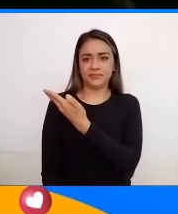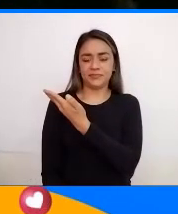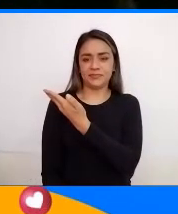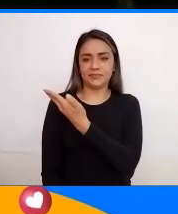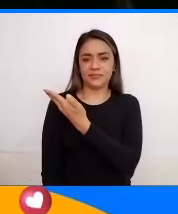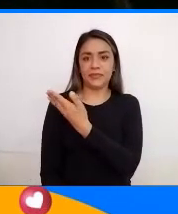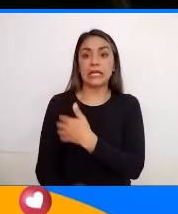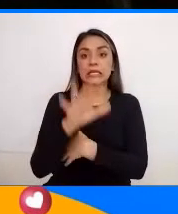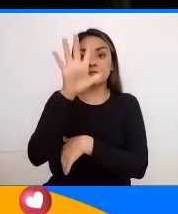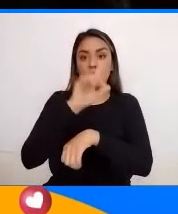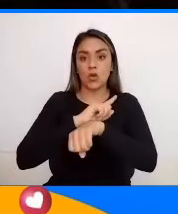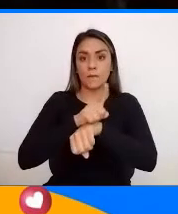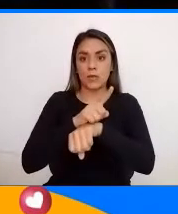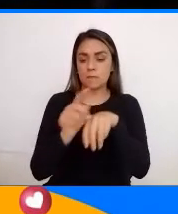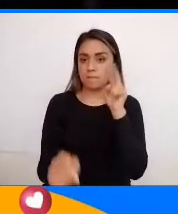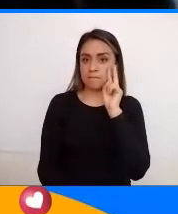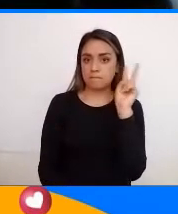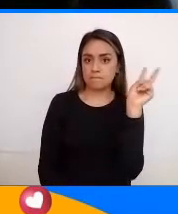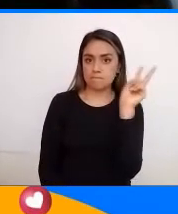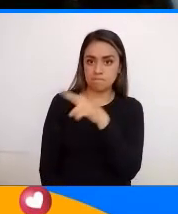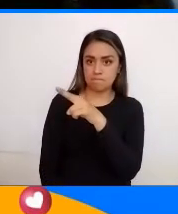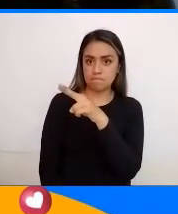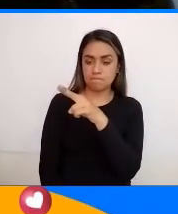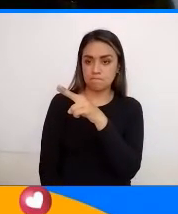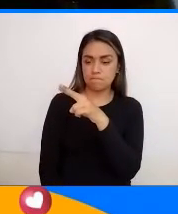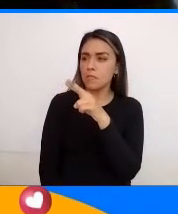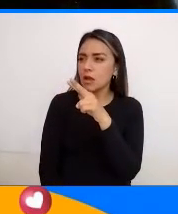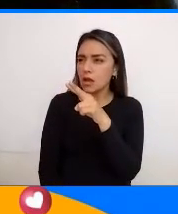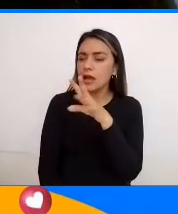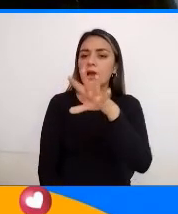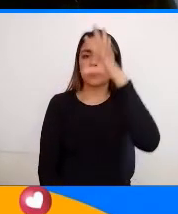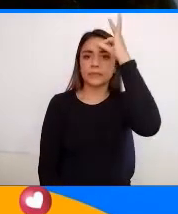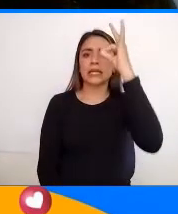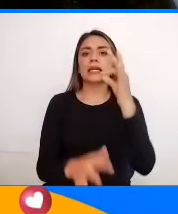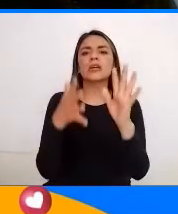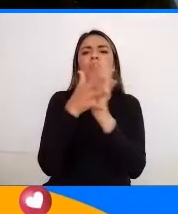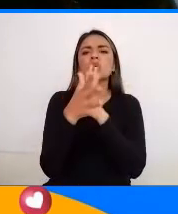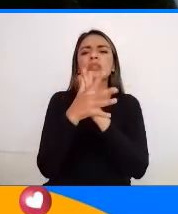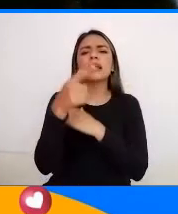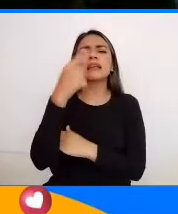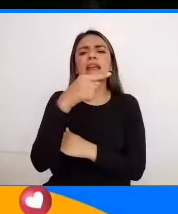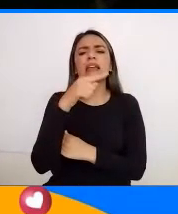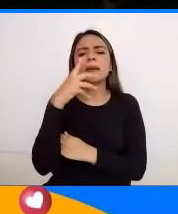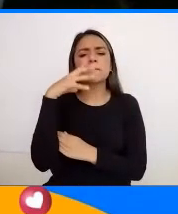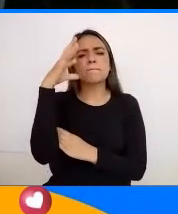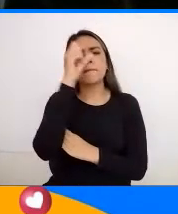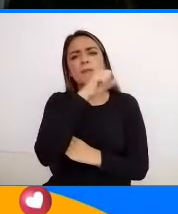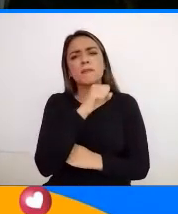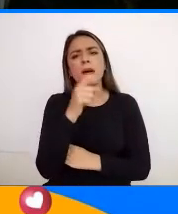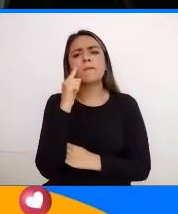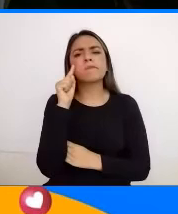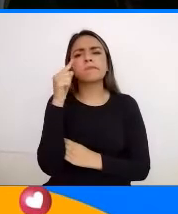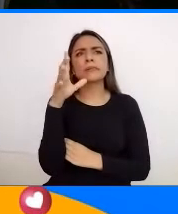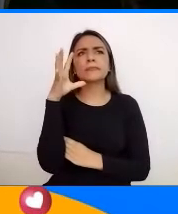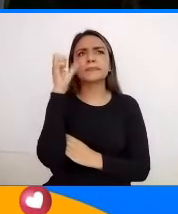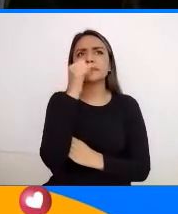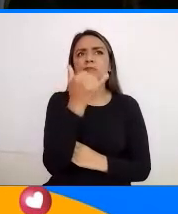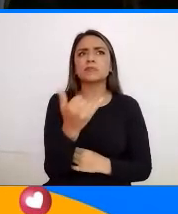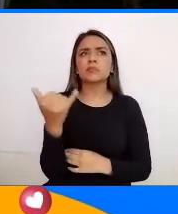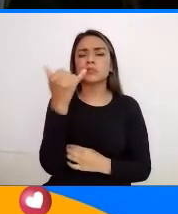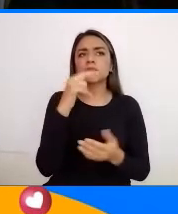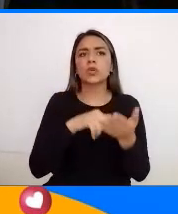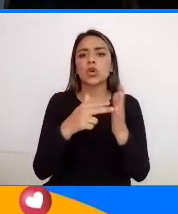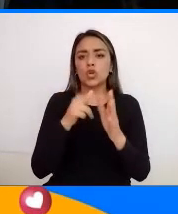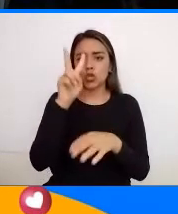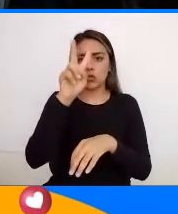Cinco minutos Y me van a contar Que ven allí Que pueden identificar De allí Dos